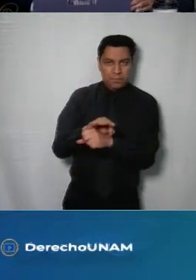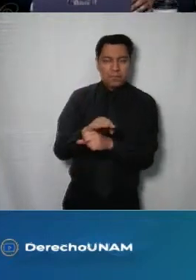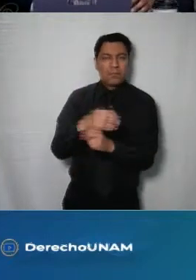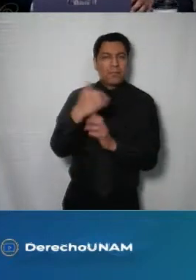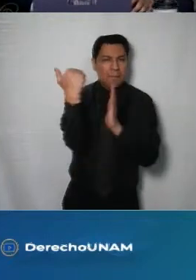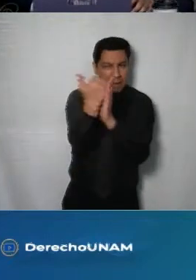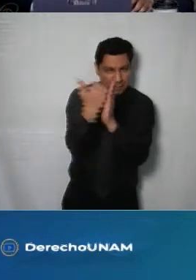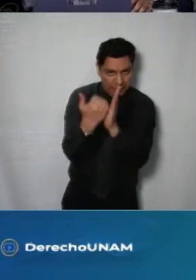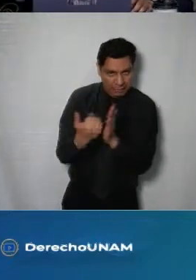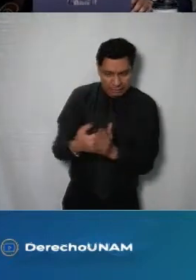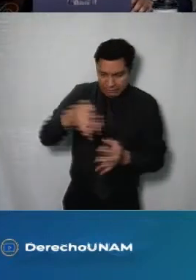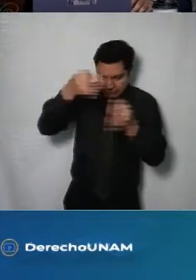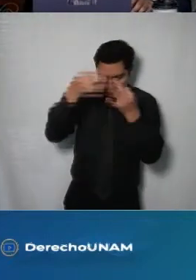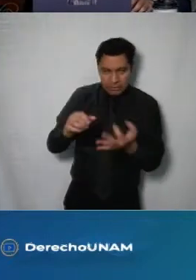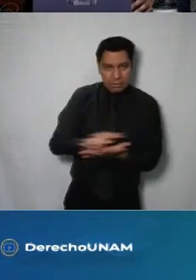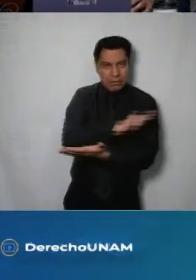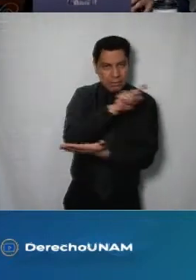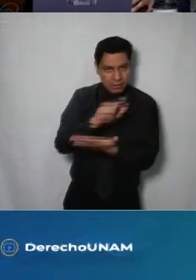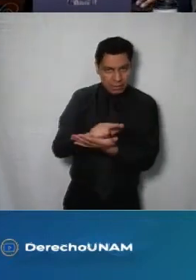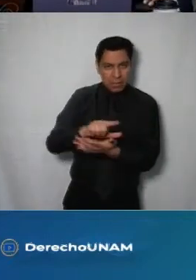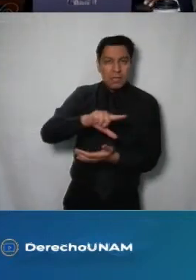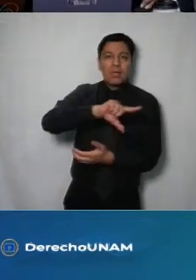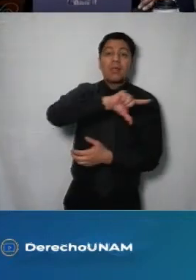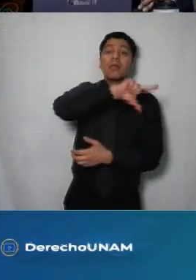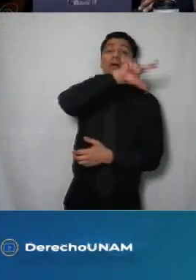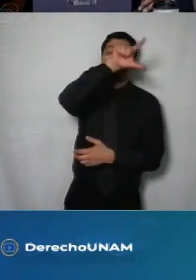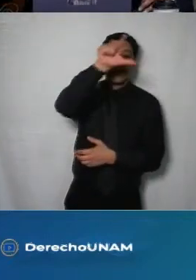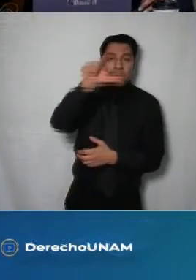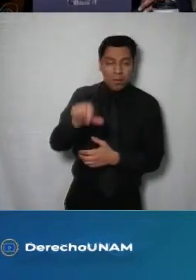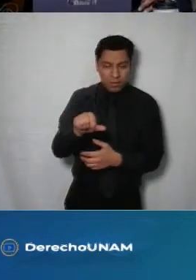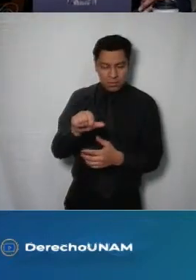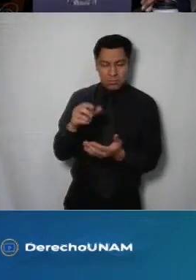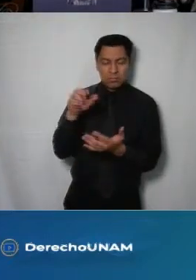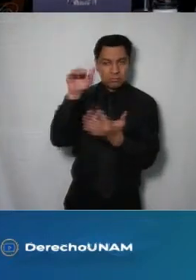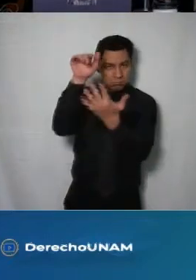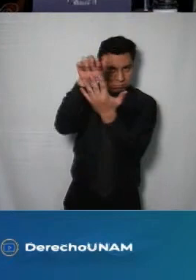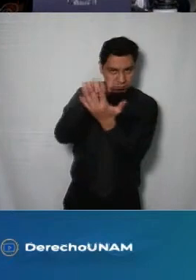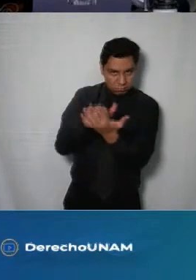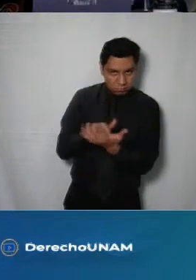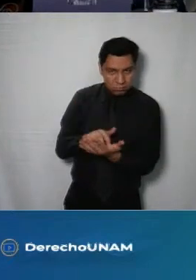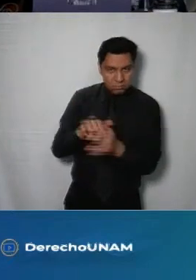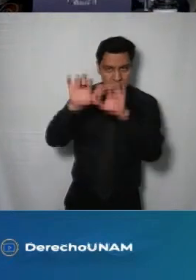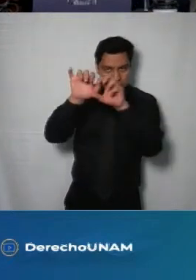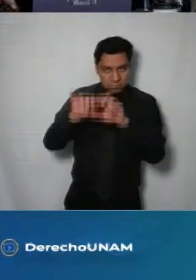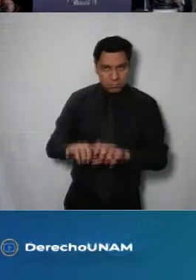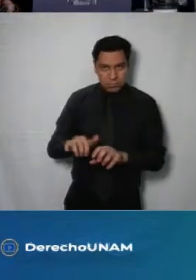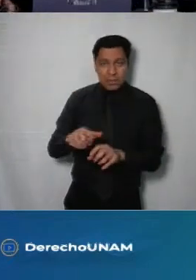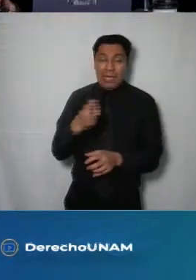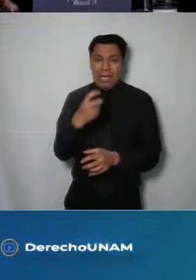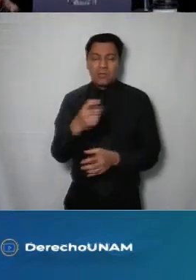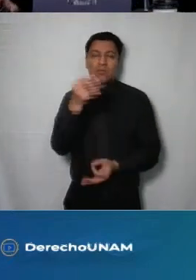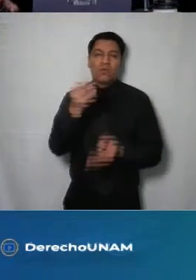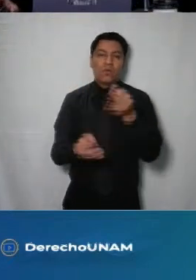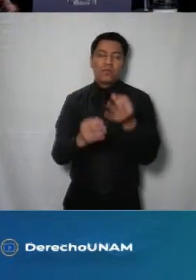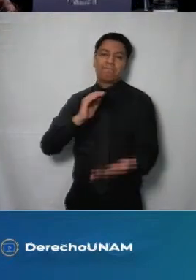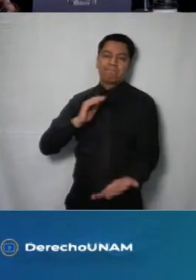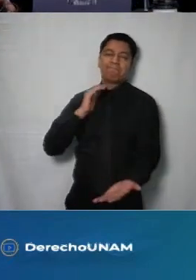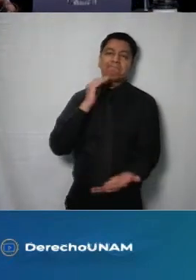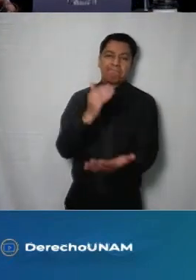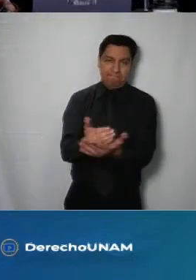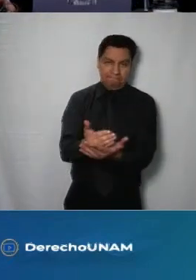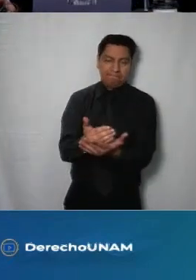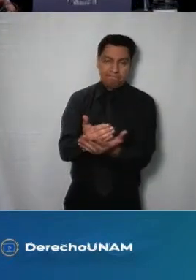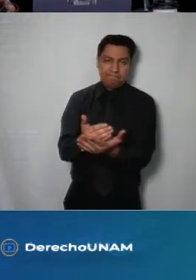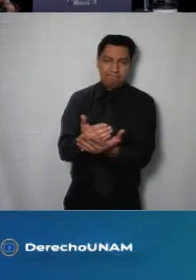manera adecuada en un posterior momento y una respuesta complementaria lo hace y es el motivo por el cual se sobrecé por quedar sin materia